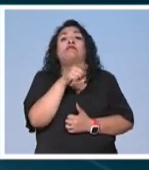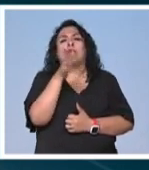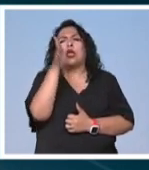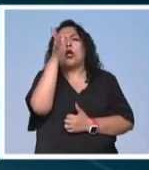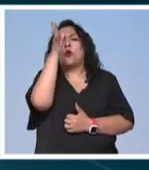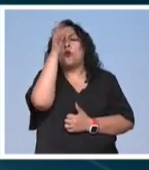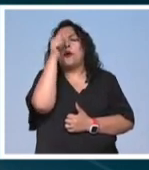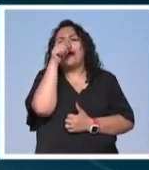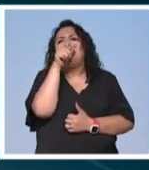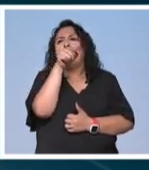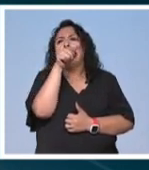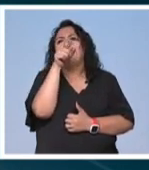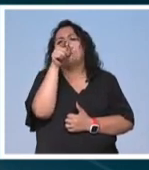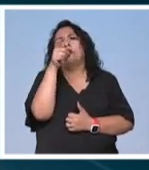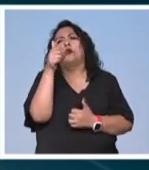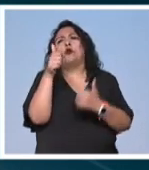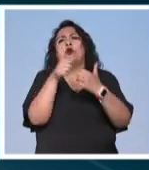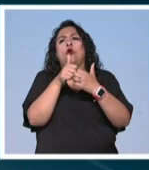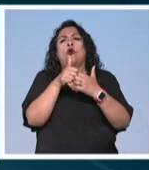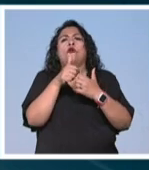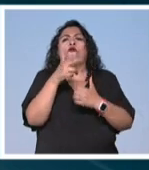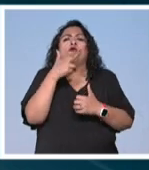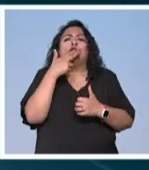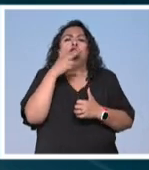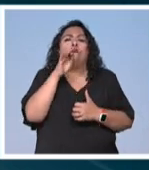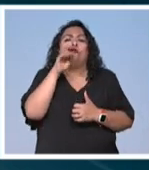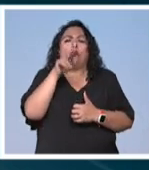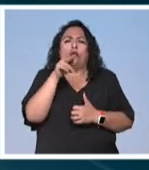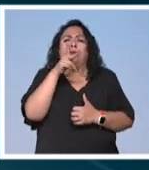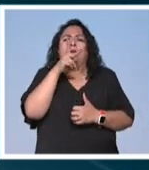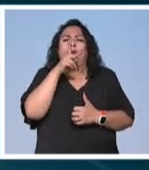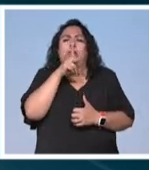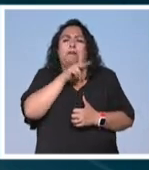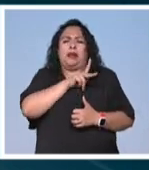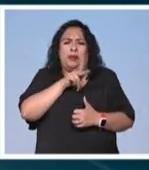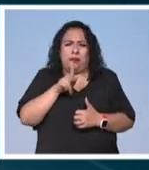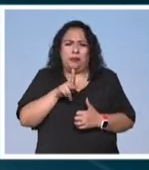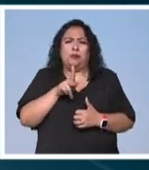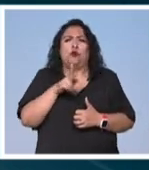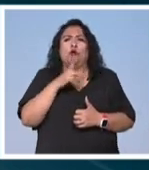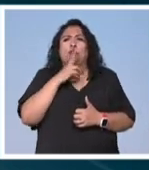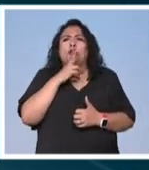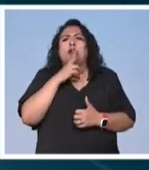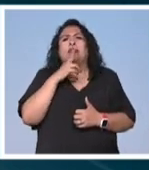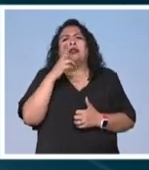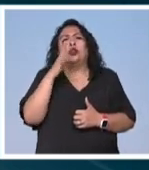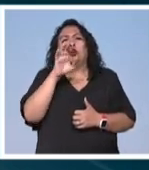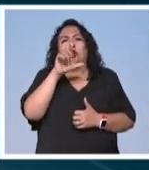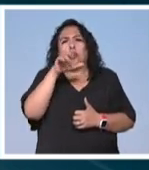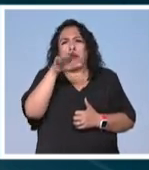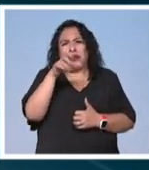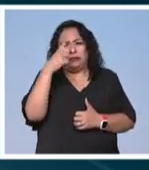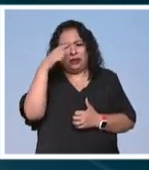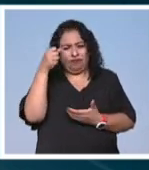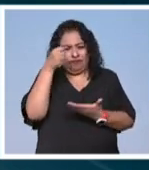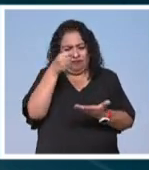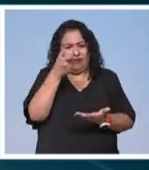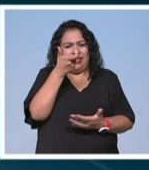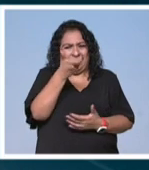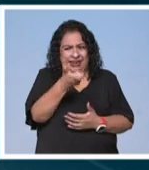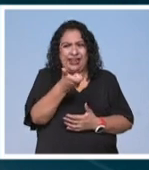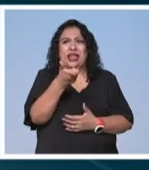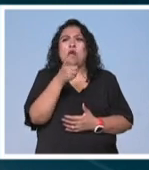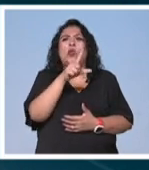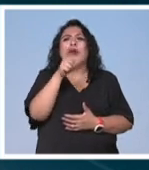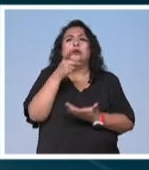acordaron ahí un convenio con el Fondo Patrimonial del Colegio de México para albergar ahí un dinero con el que